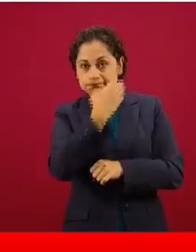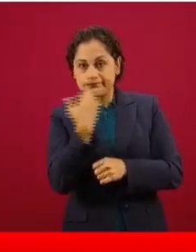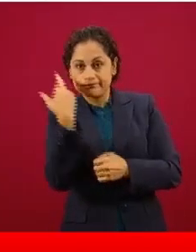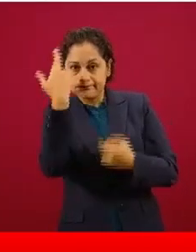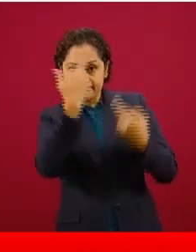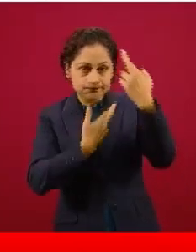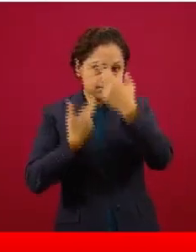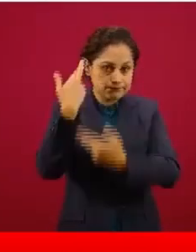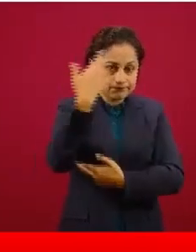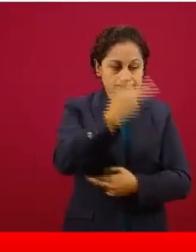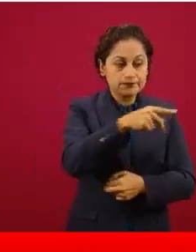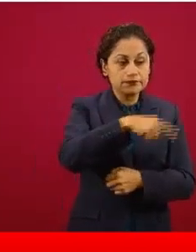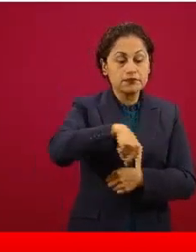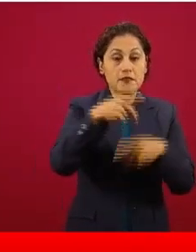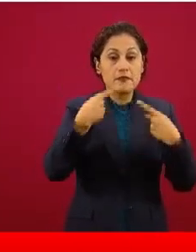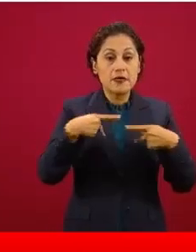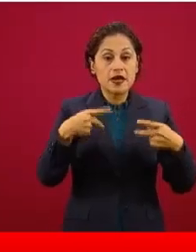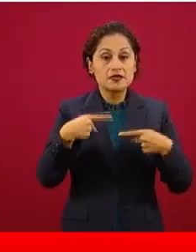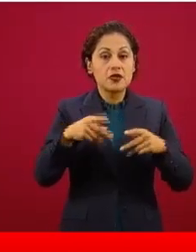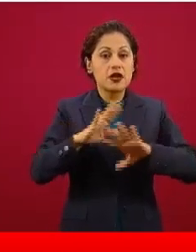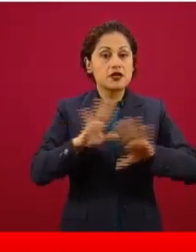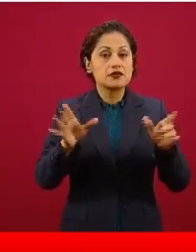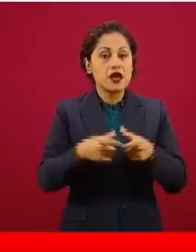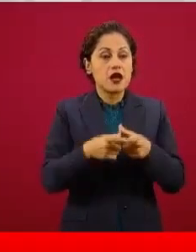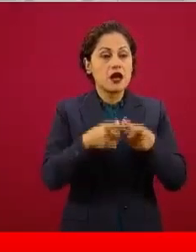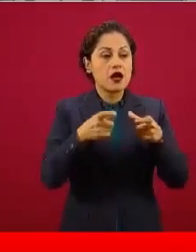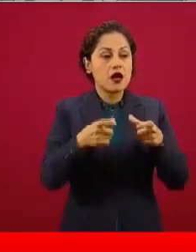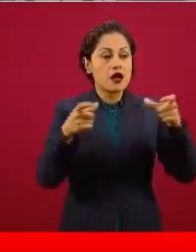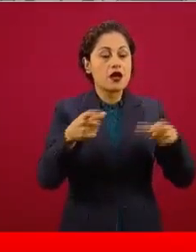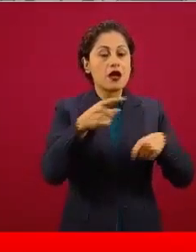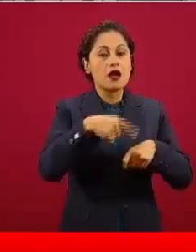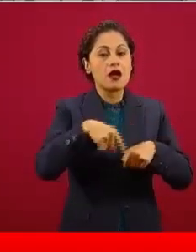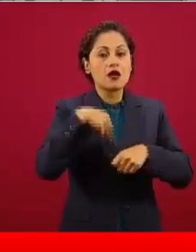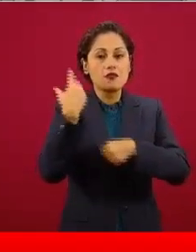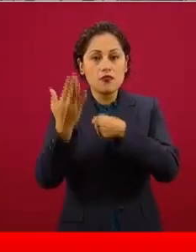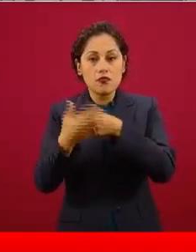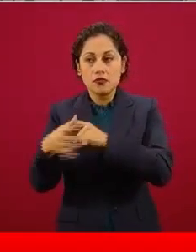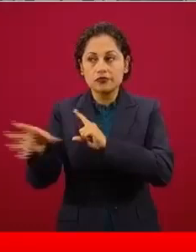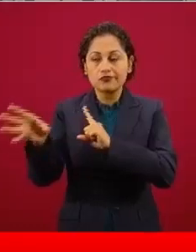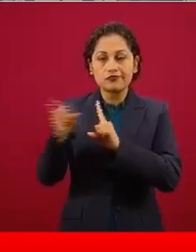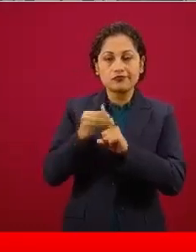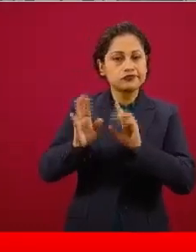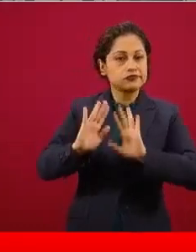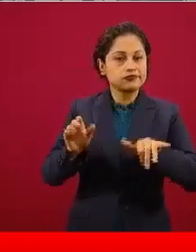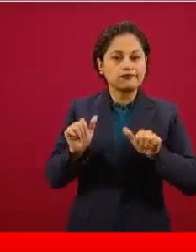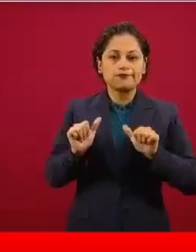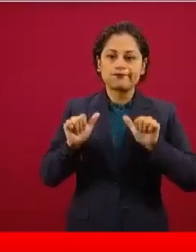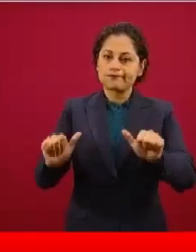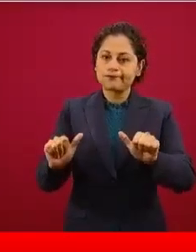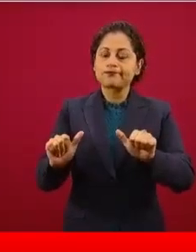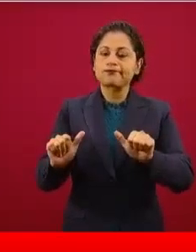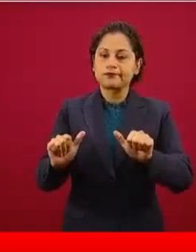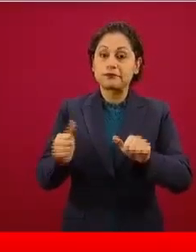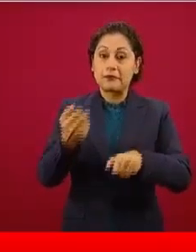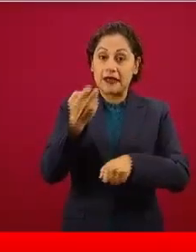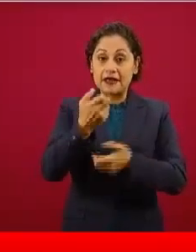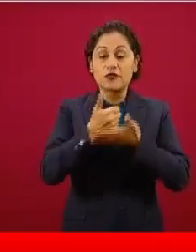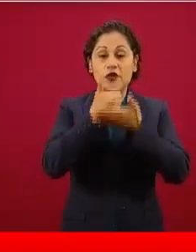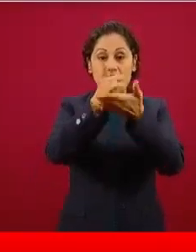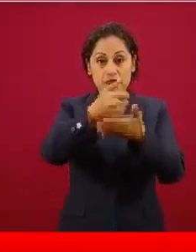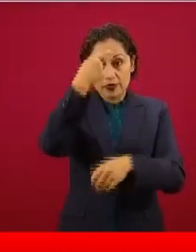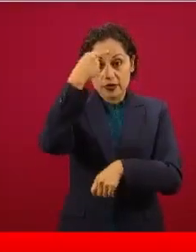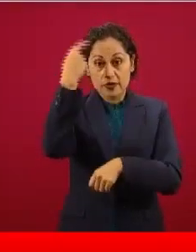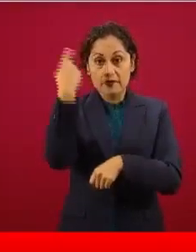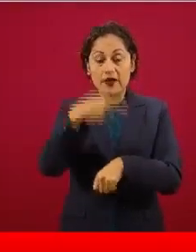que ya no se pueden infectar porque tienen inmunidad y entonces eso es el freno de la epidemia. Esta epidemia,